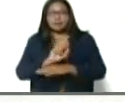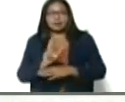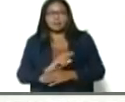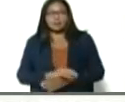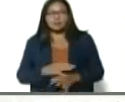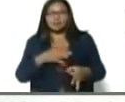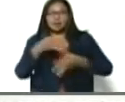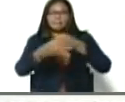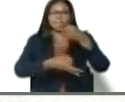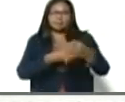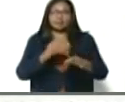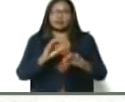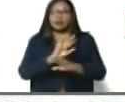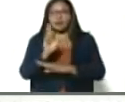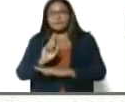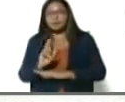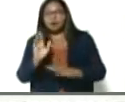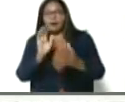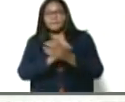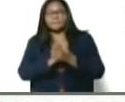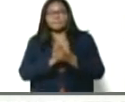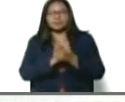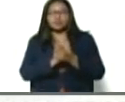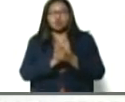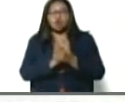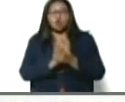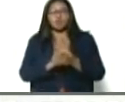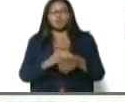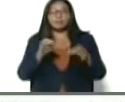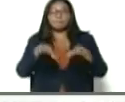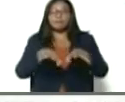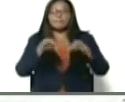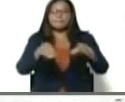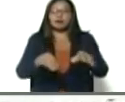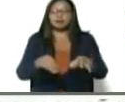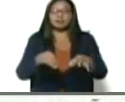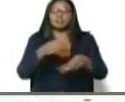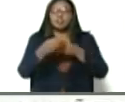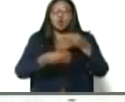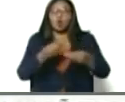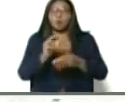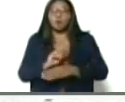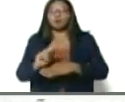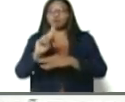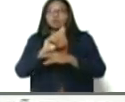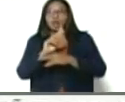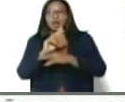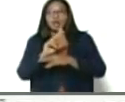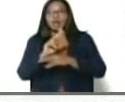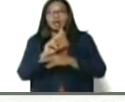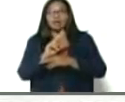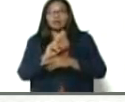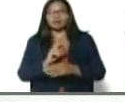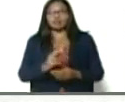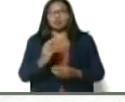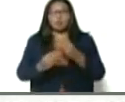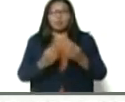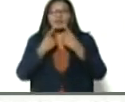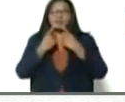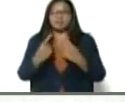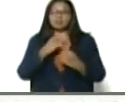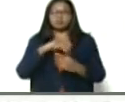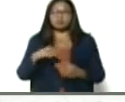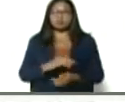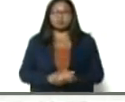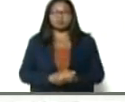ella explica allí a sus compañeros campesinos cómo utilizarlo y la necesidad de las buenas prácticas agronómicas. También el rescate de la semilla